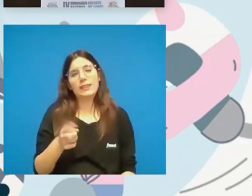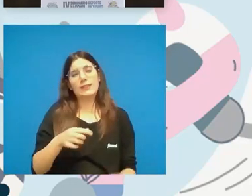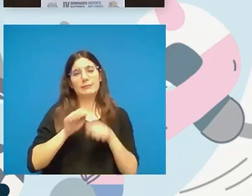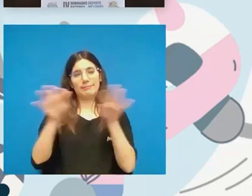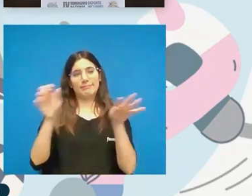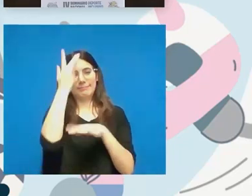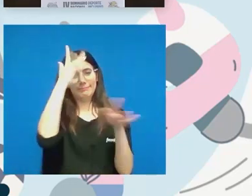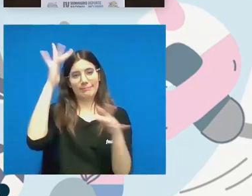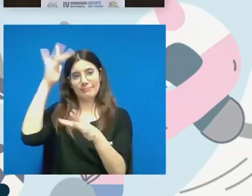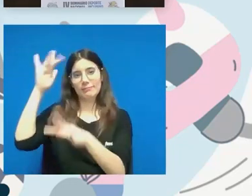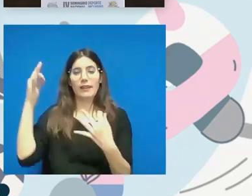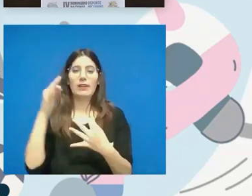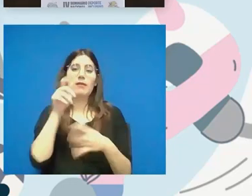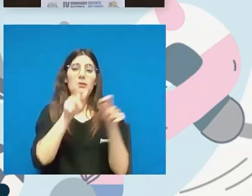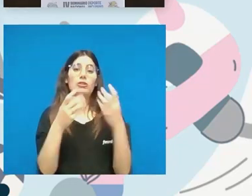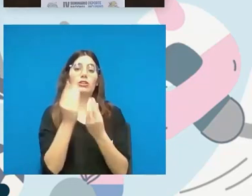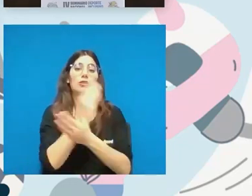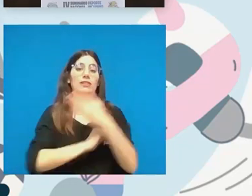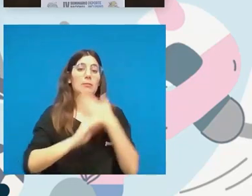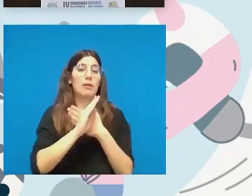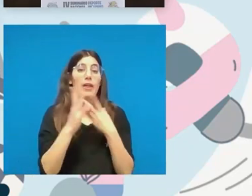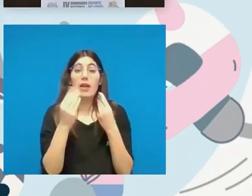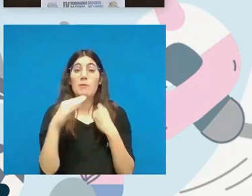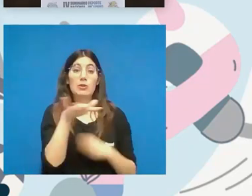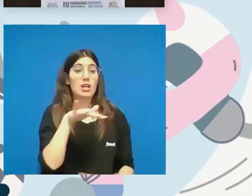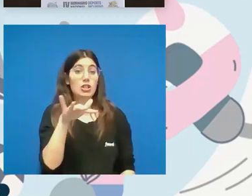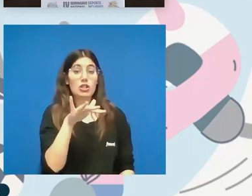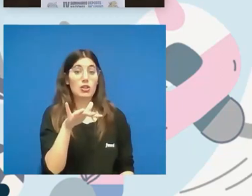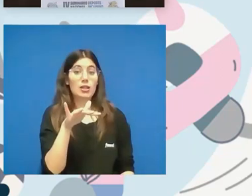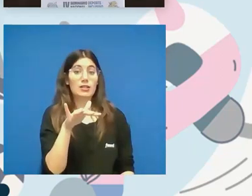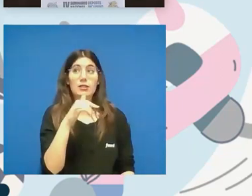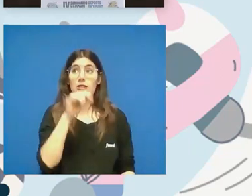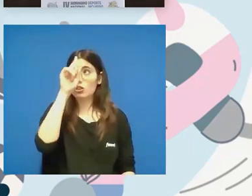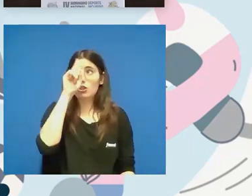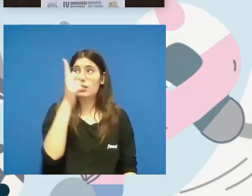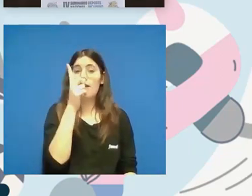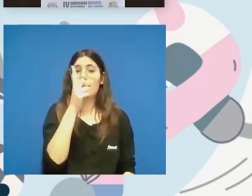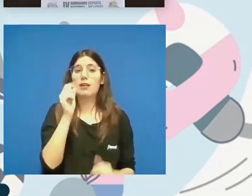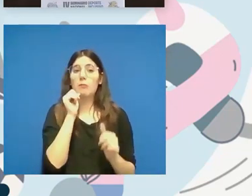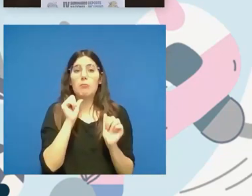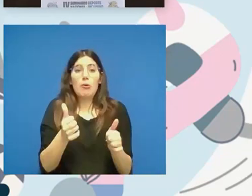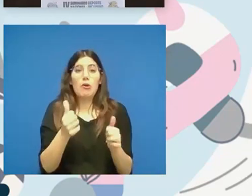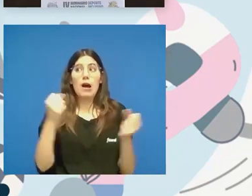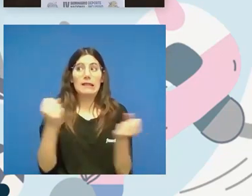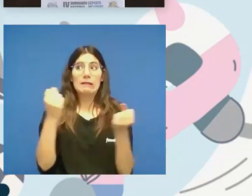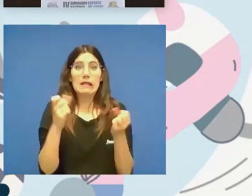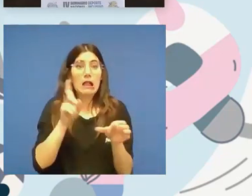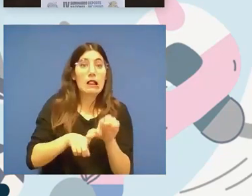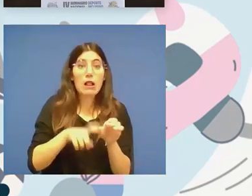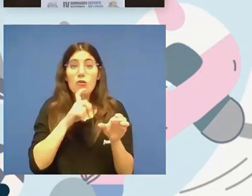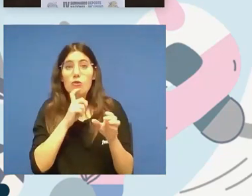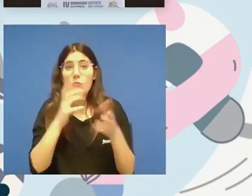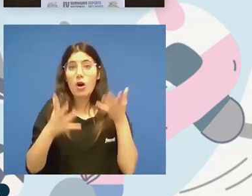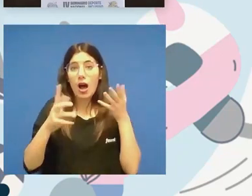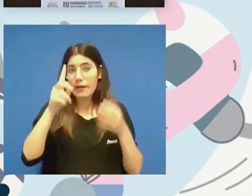gente con discapacidad en muchos sitios no sabe o le es difícil empezar a hacer actividad porque no conoce o no